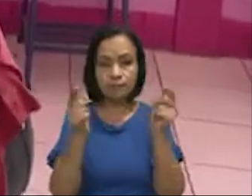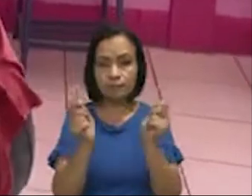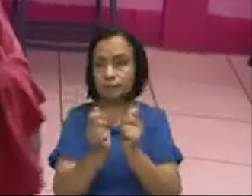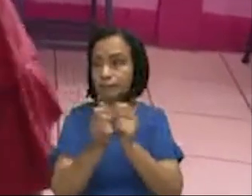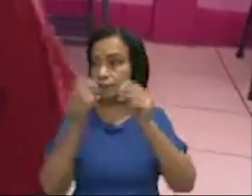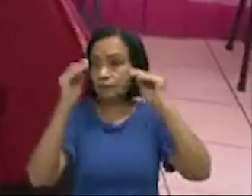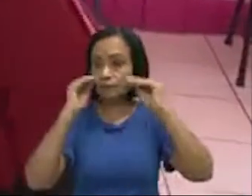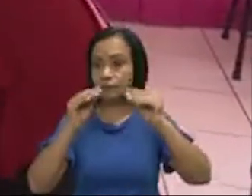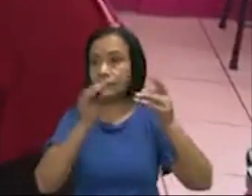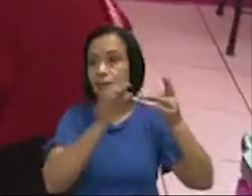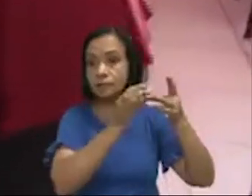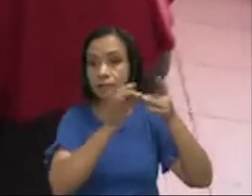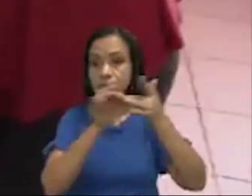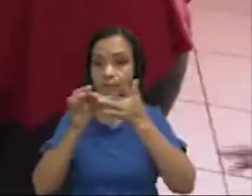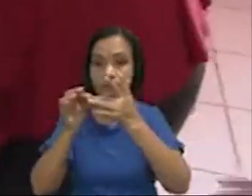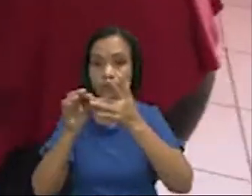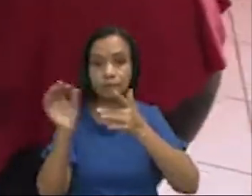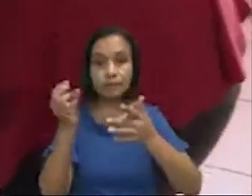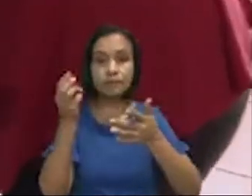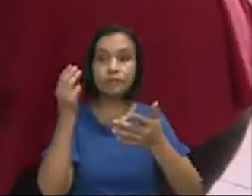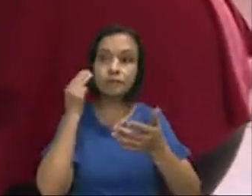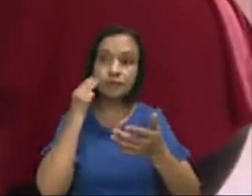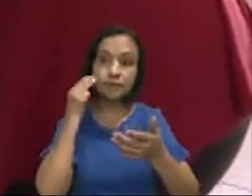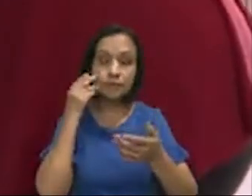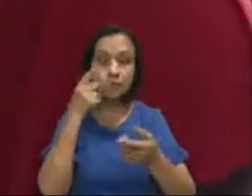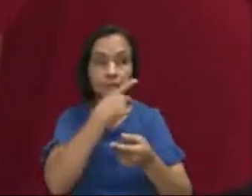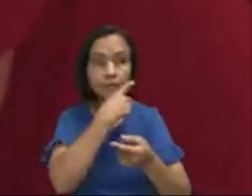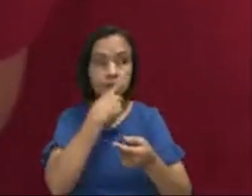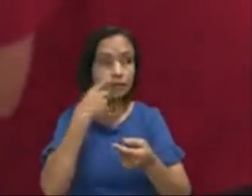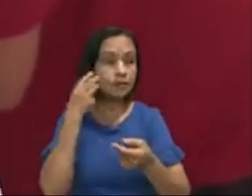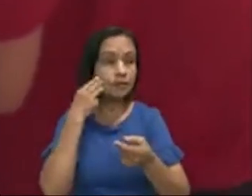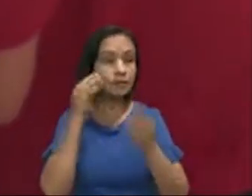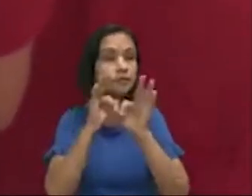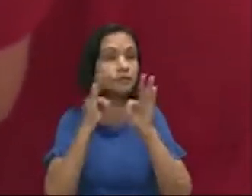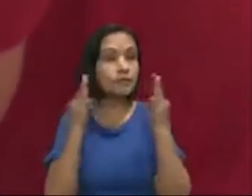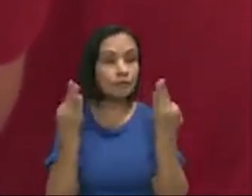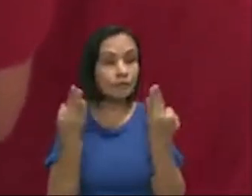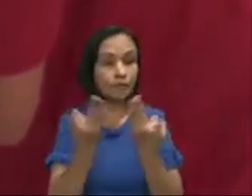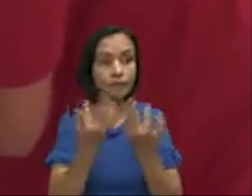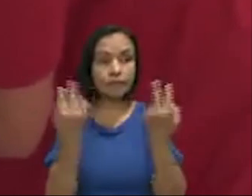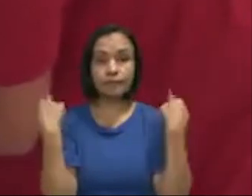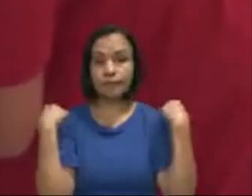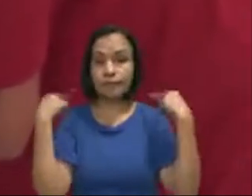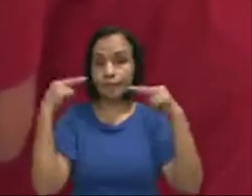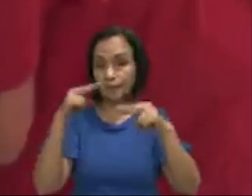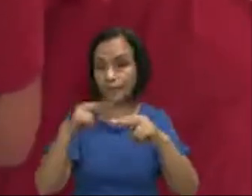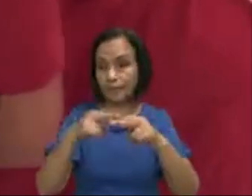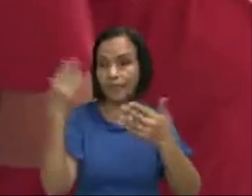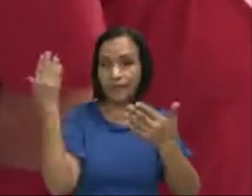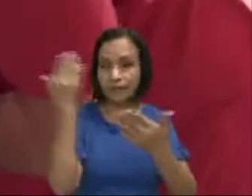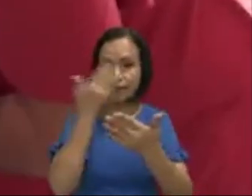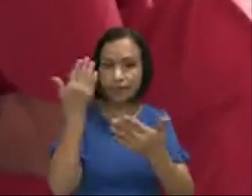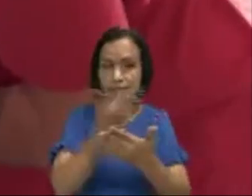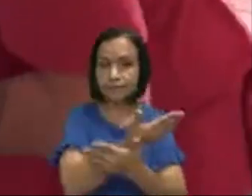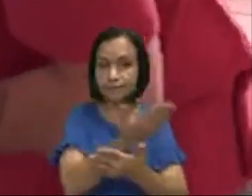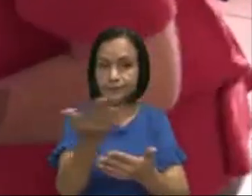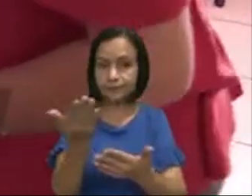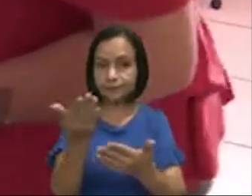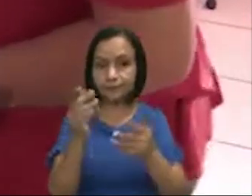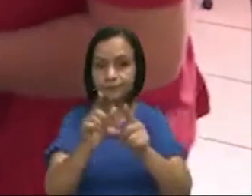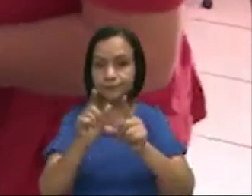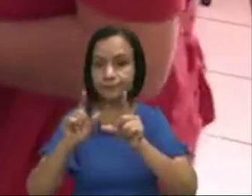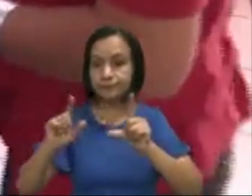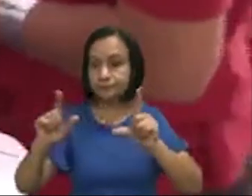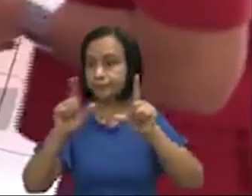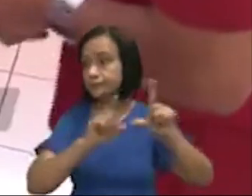Educación Especial, que está formado por madres, padres de familia, docentes y hasta estudiantes. Son espacios